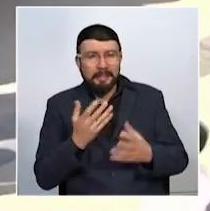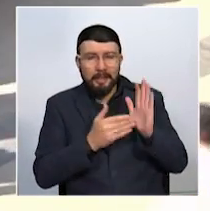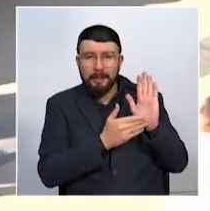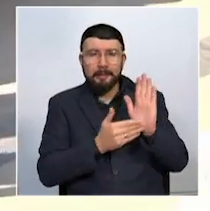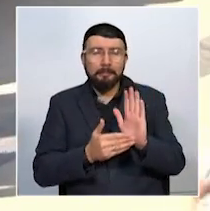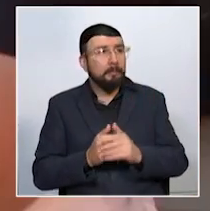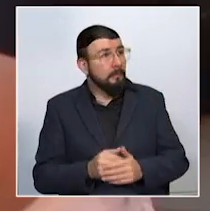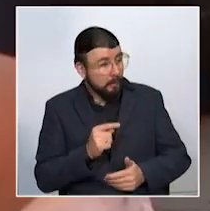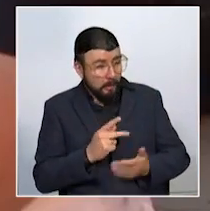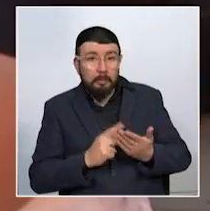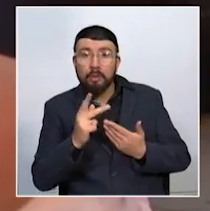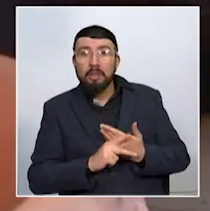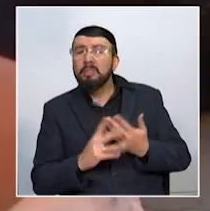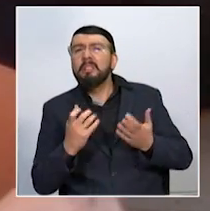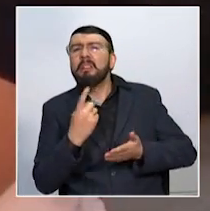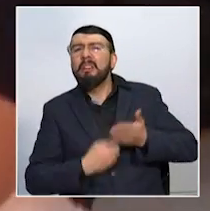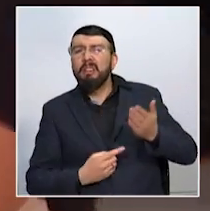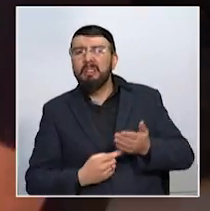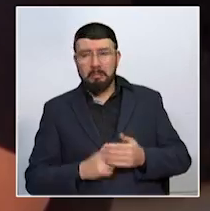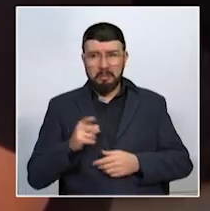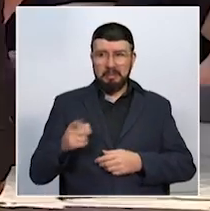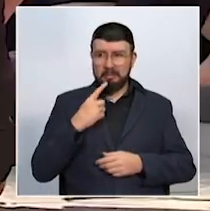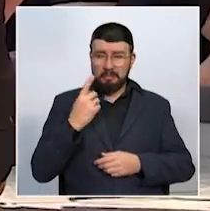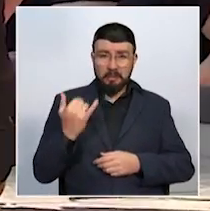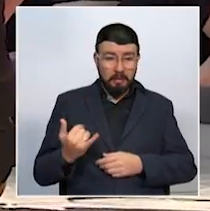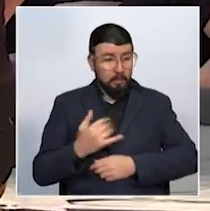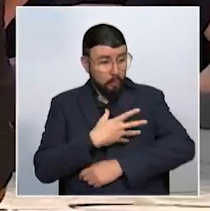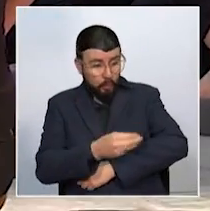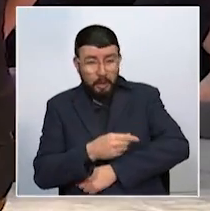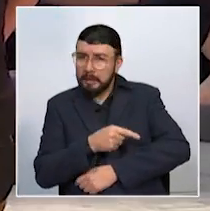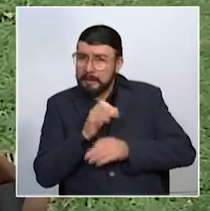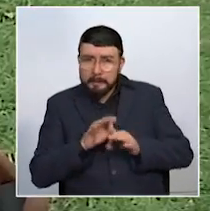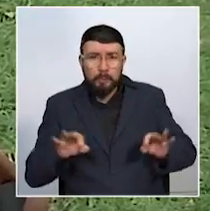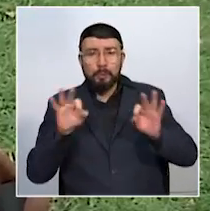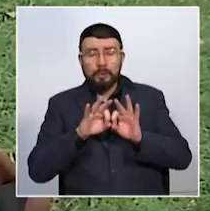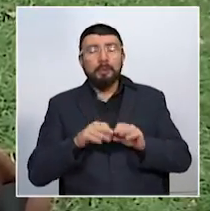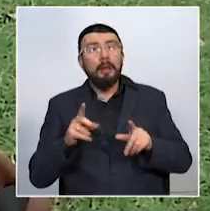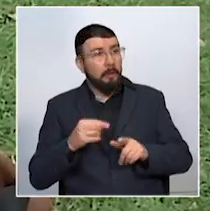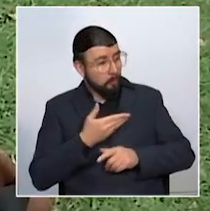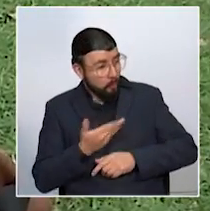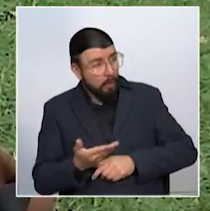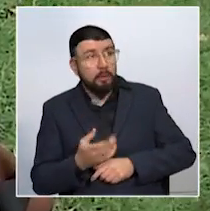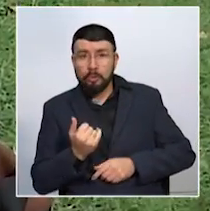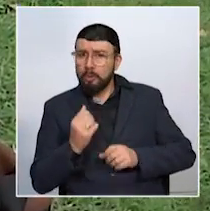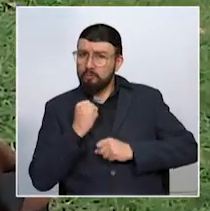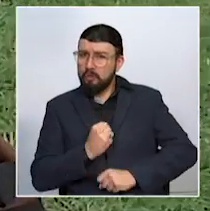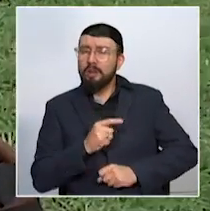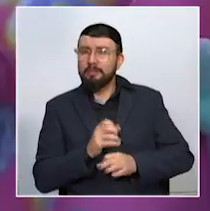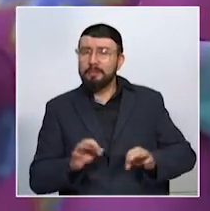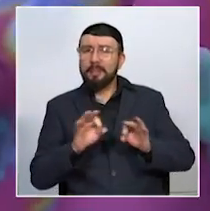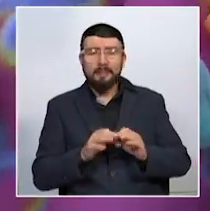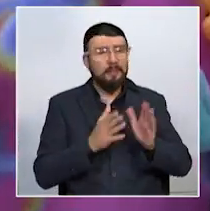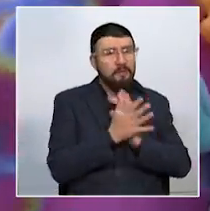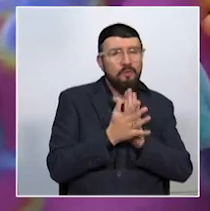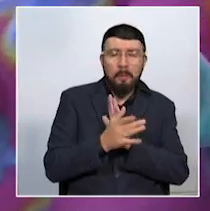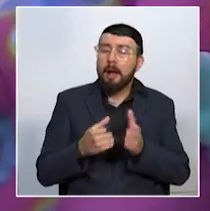Este proyecto busca también desmitificar la lactancia materna, promover sus múltiples beneficios y abrir fuentes de información con respaldo